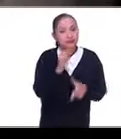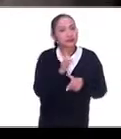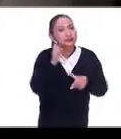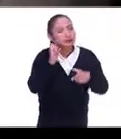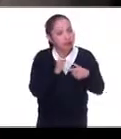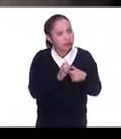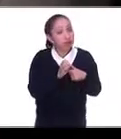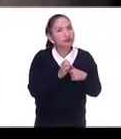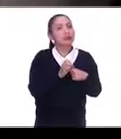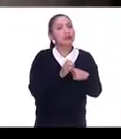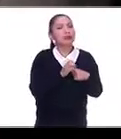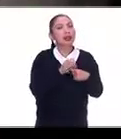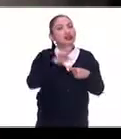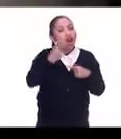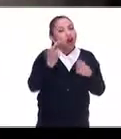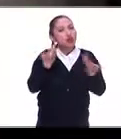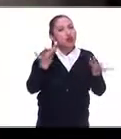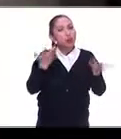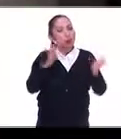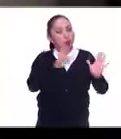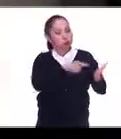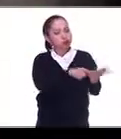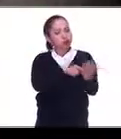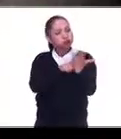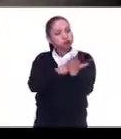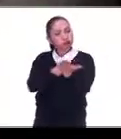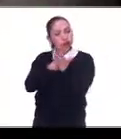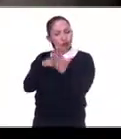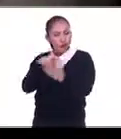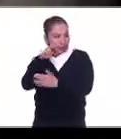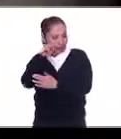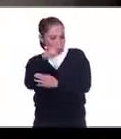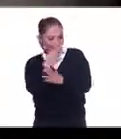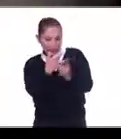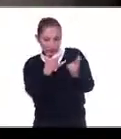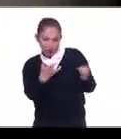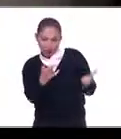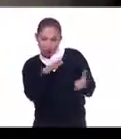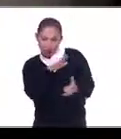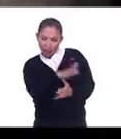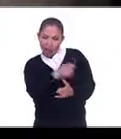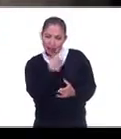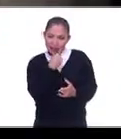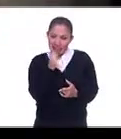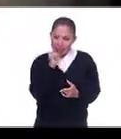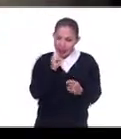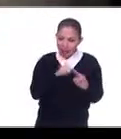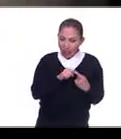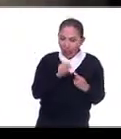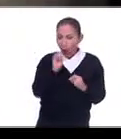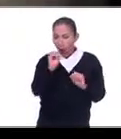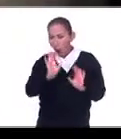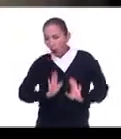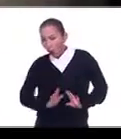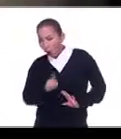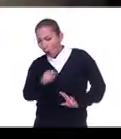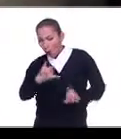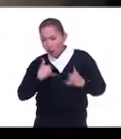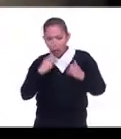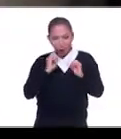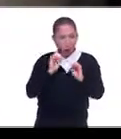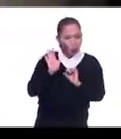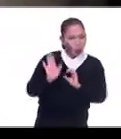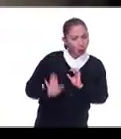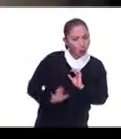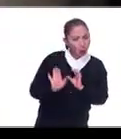textos. Tú puedes leer si es niña, si es joven, si